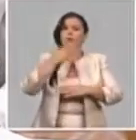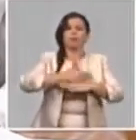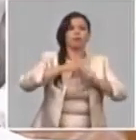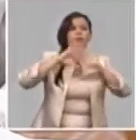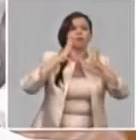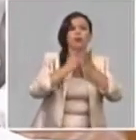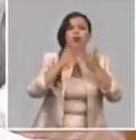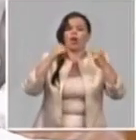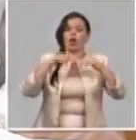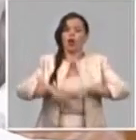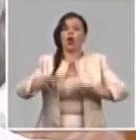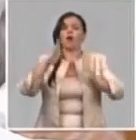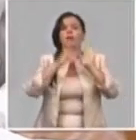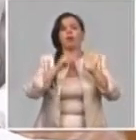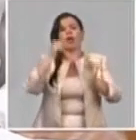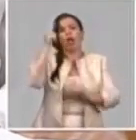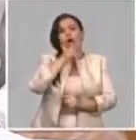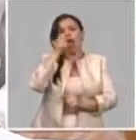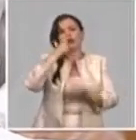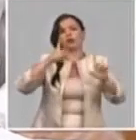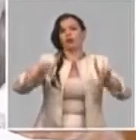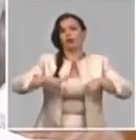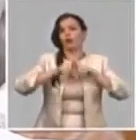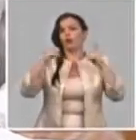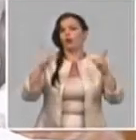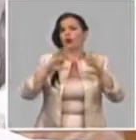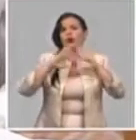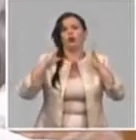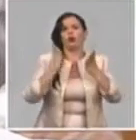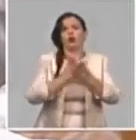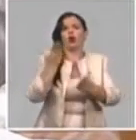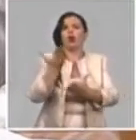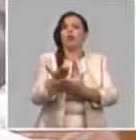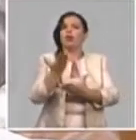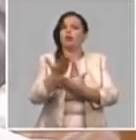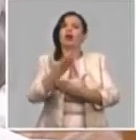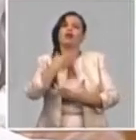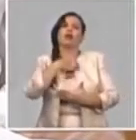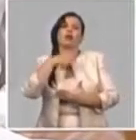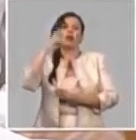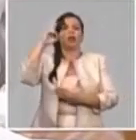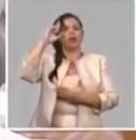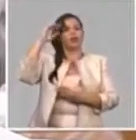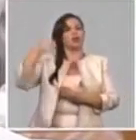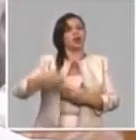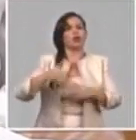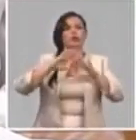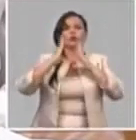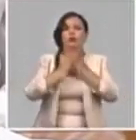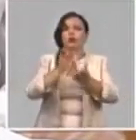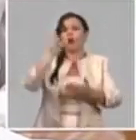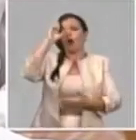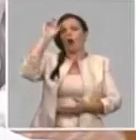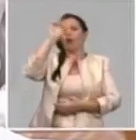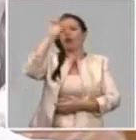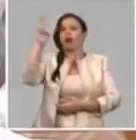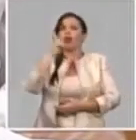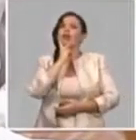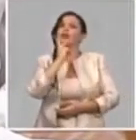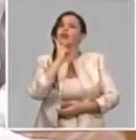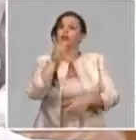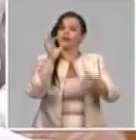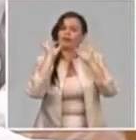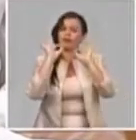abril todas las demandas hechas por salud pública, sobre todo los hospitales, se ha dado un tratamiento diferenciado y también se ha